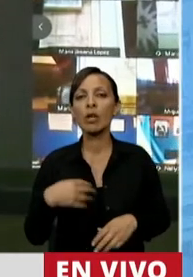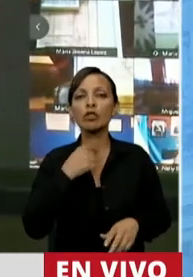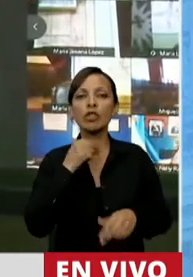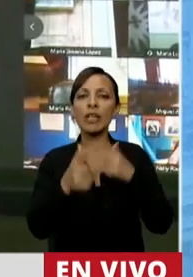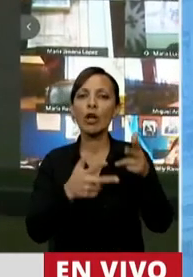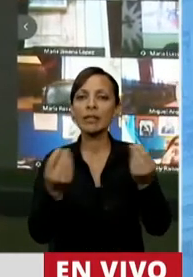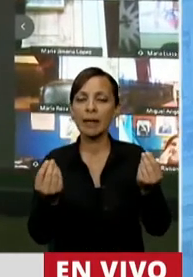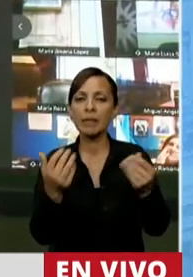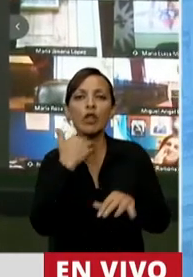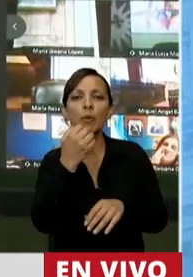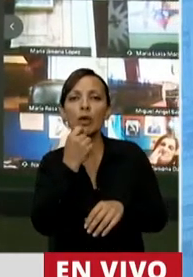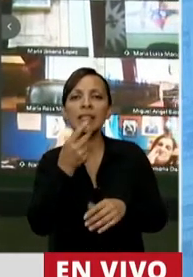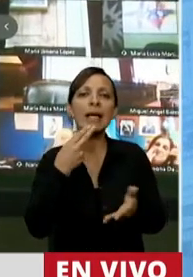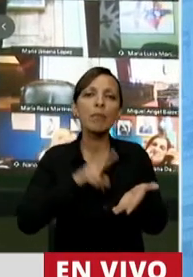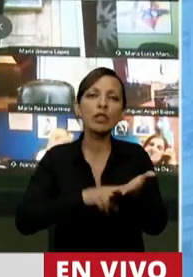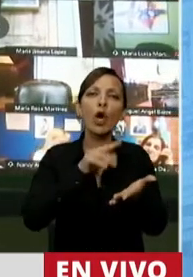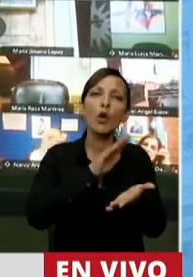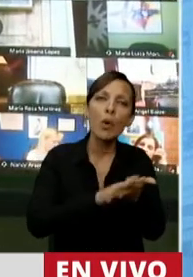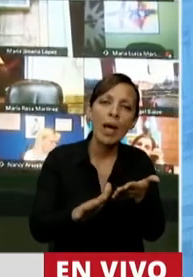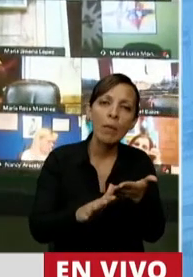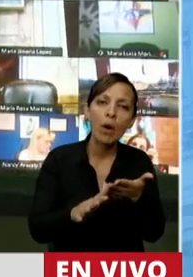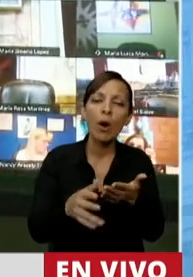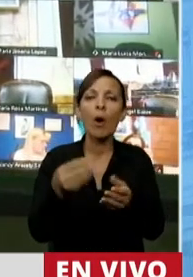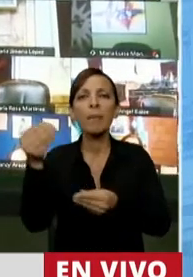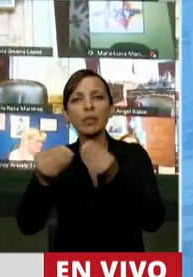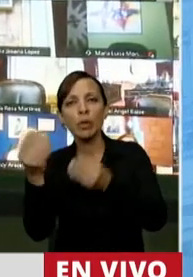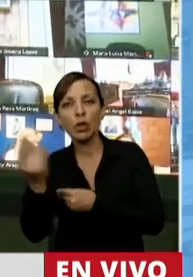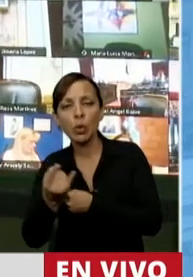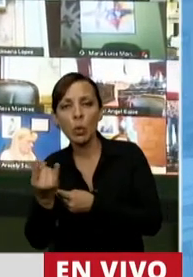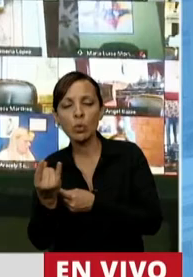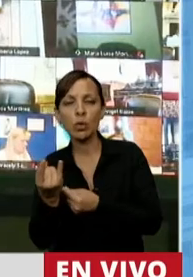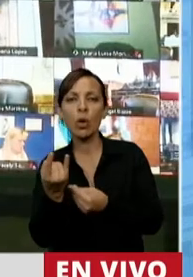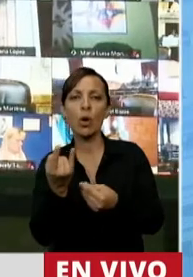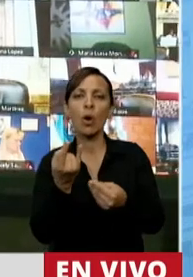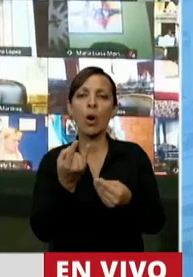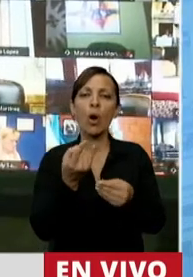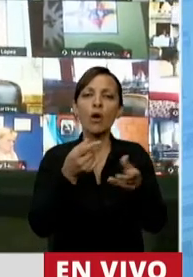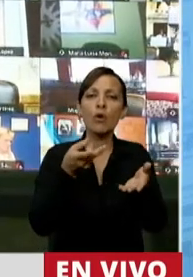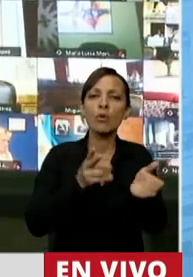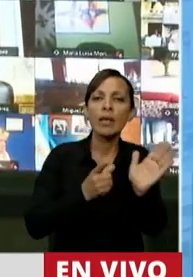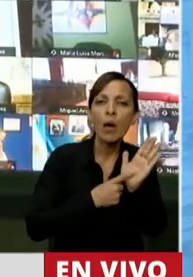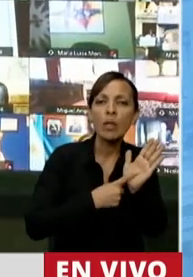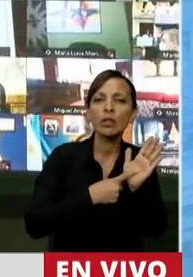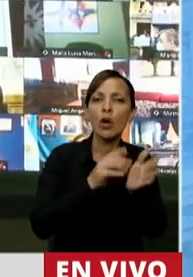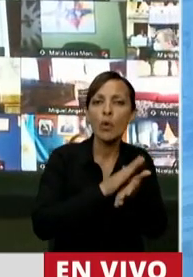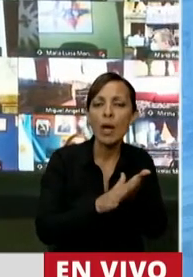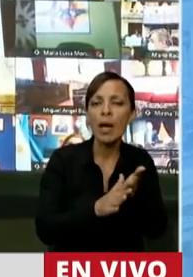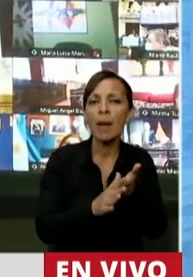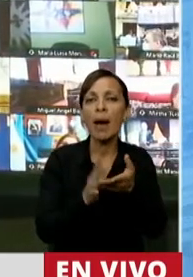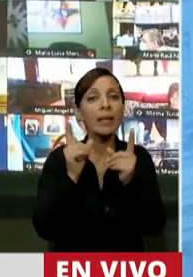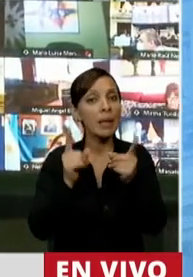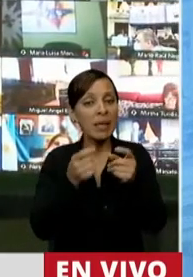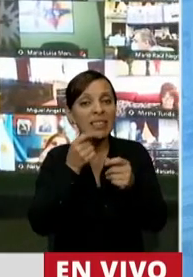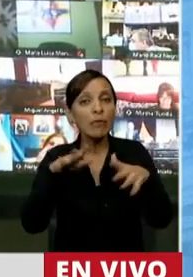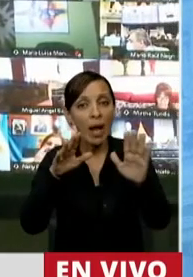decir es que no importa si es un nuevo impuesto, un presupuesto trucho, una nueva regulación, y ojo, incluso